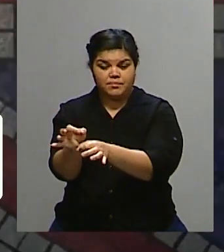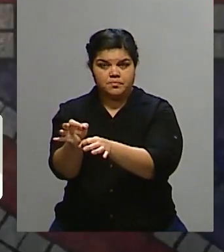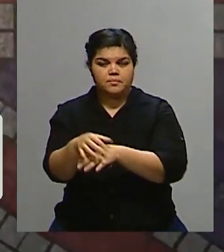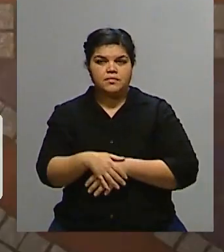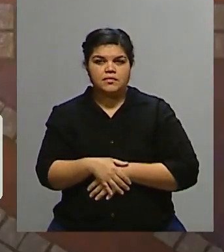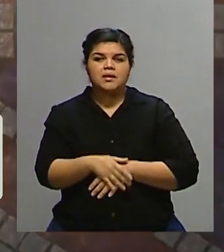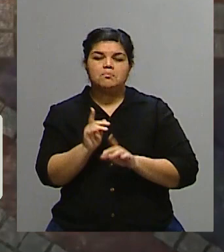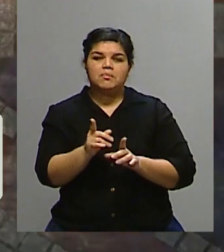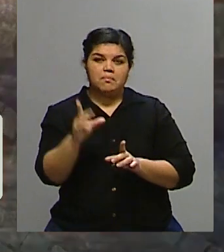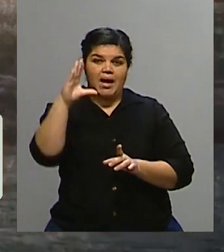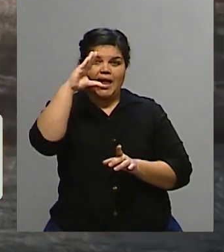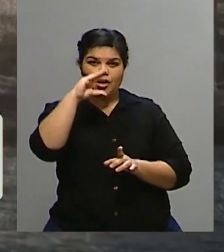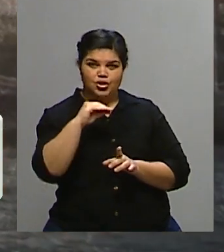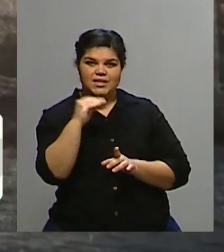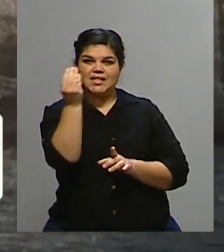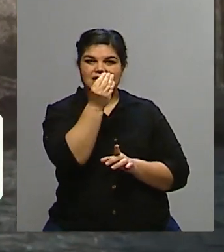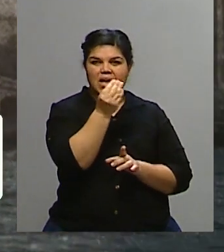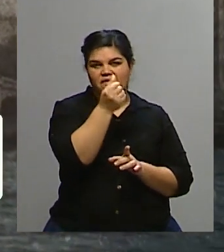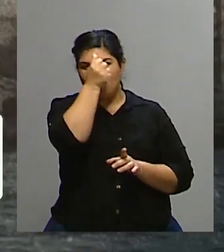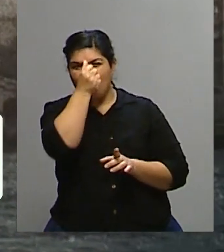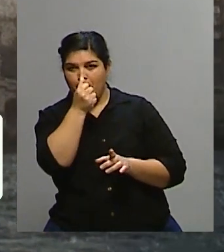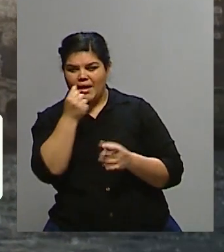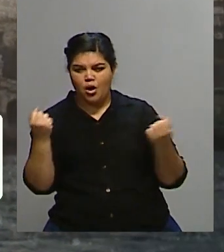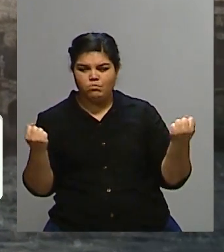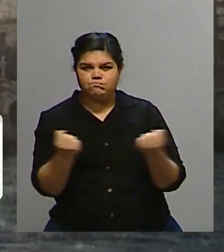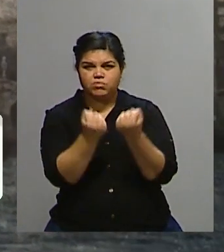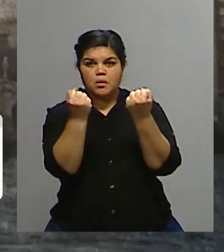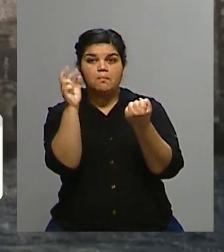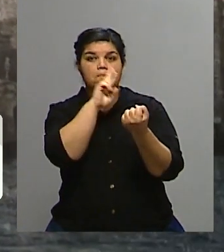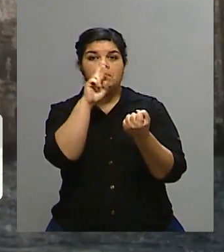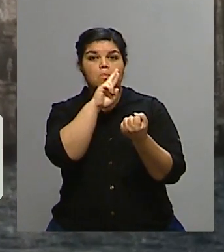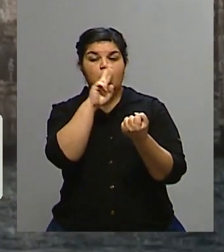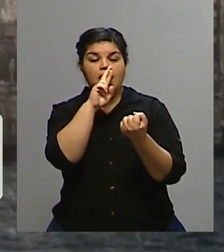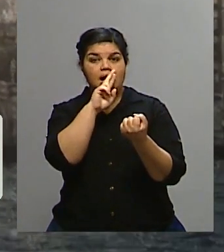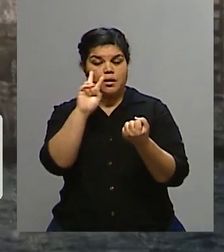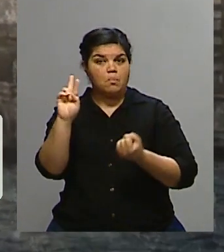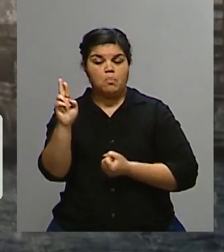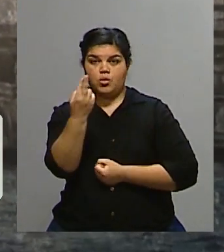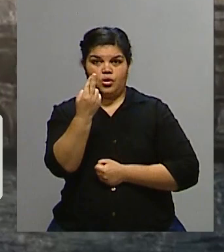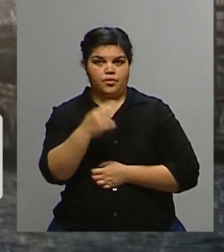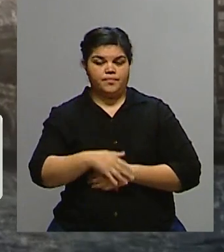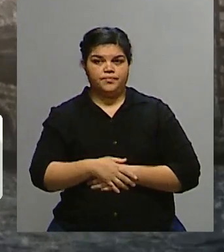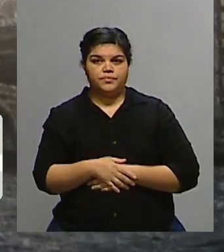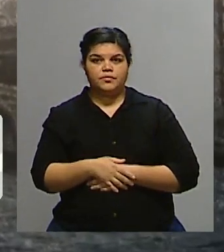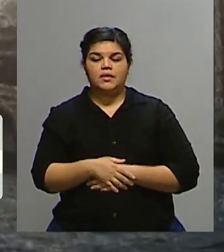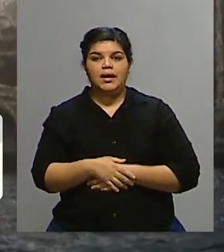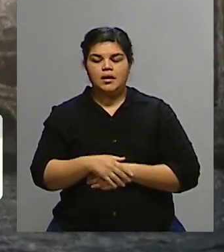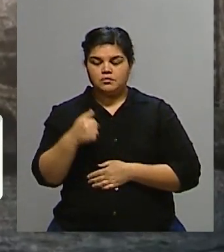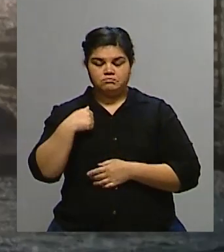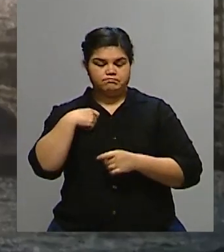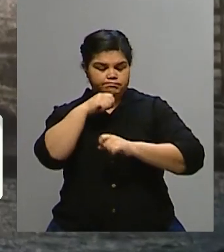sábado al domingo fue el accidente en el que Lady Di murió. Entonces mi primera mañana de amanecer